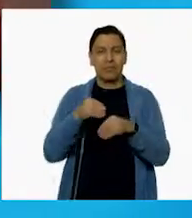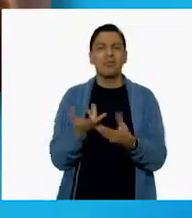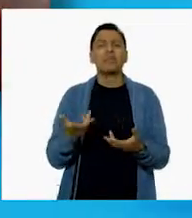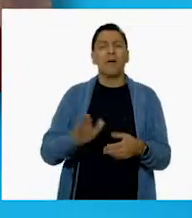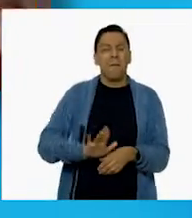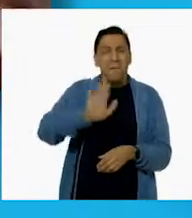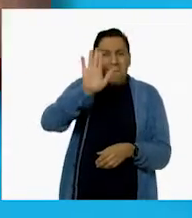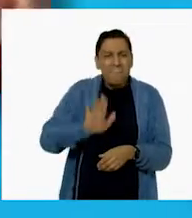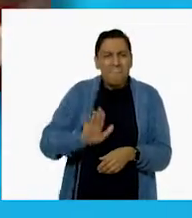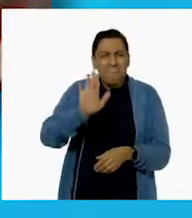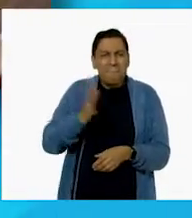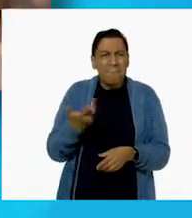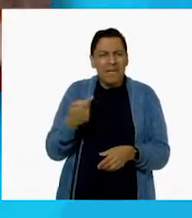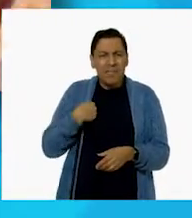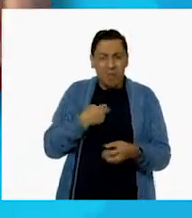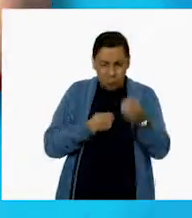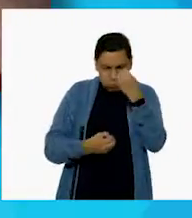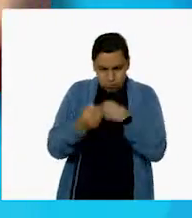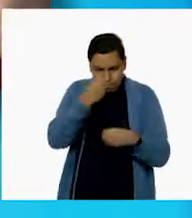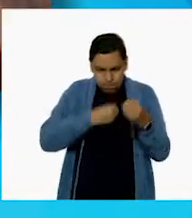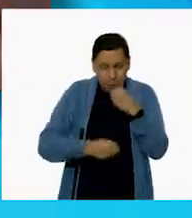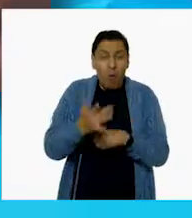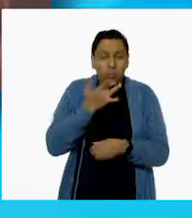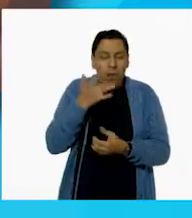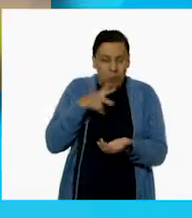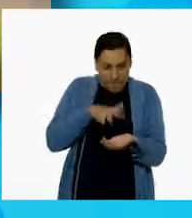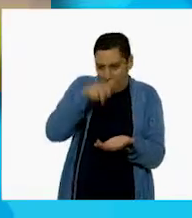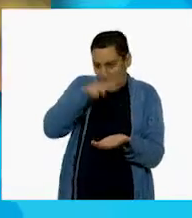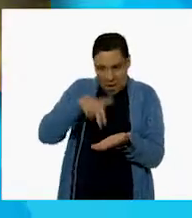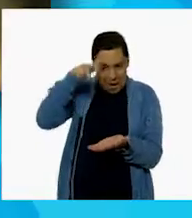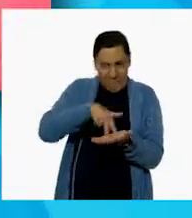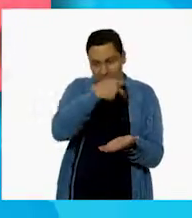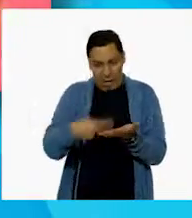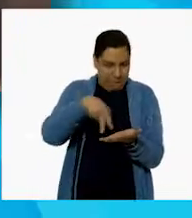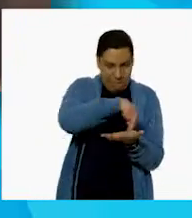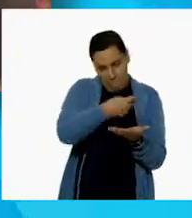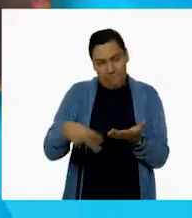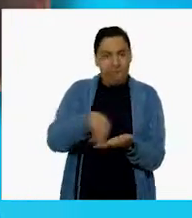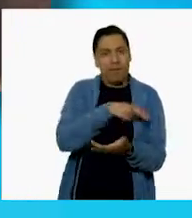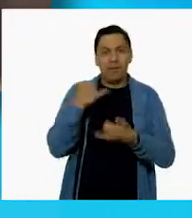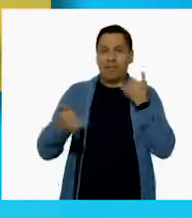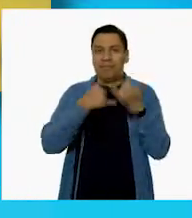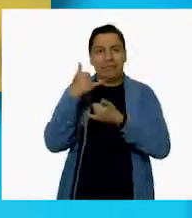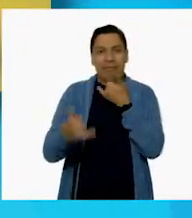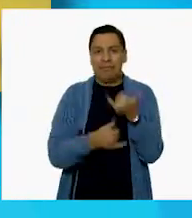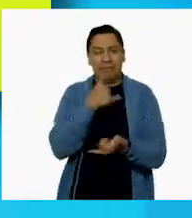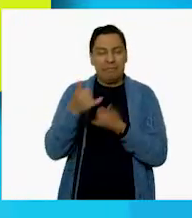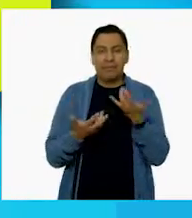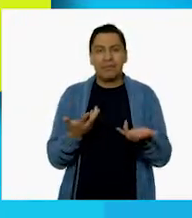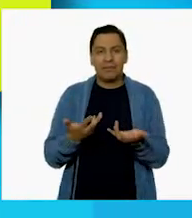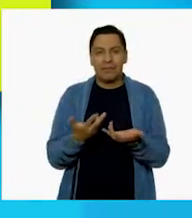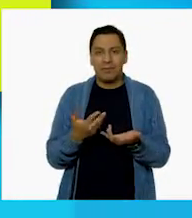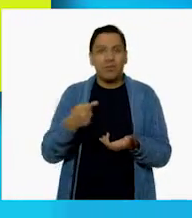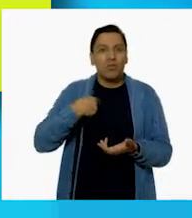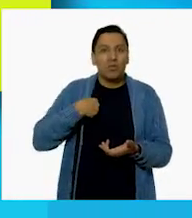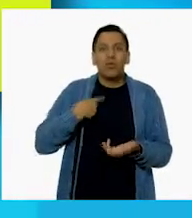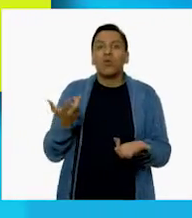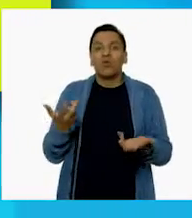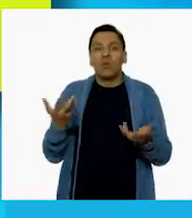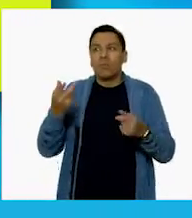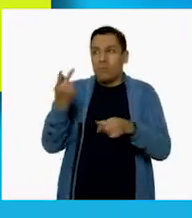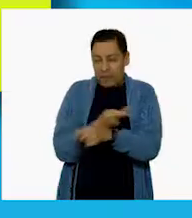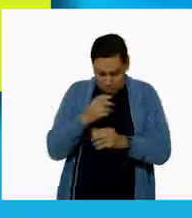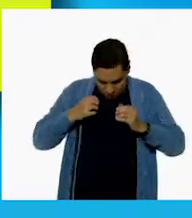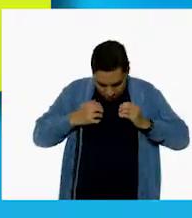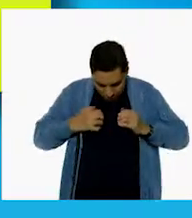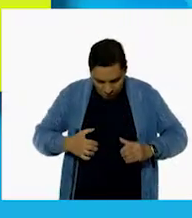como si me hubiera comido viva una rana. Brincamos sin parar como si no hubiera mañana. Y no sé qué le pasa